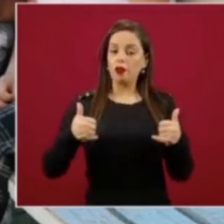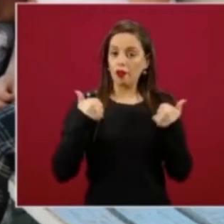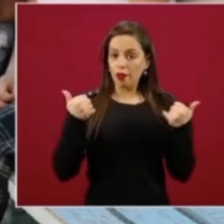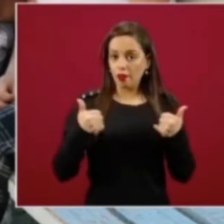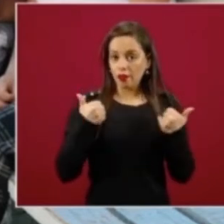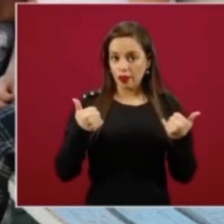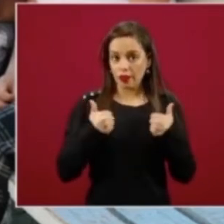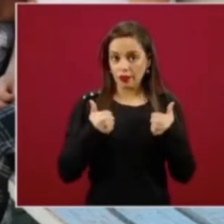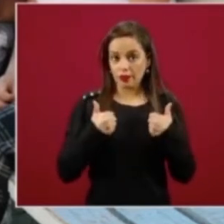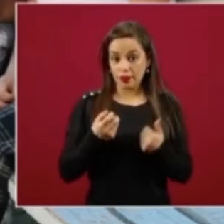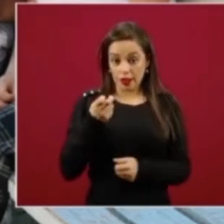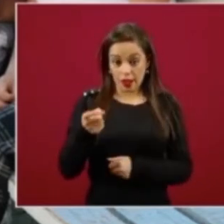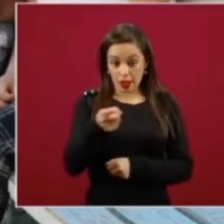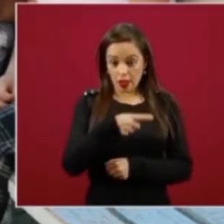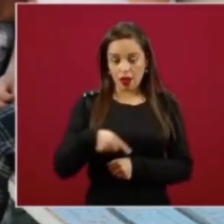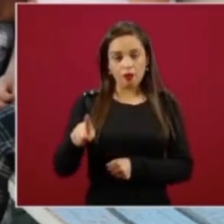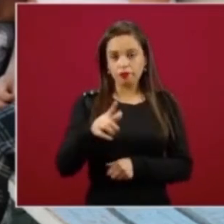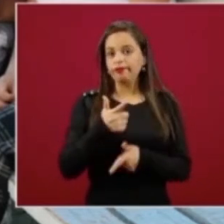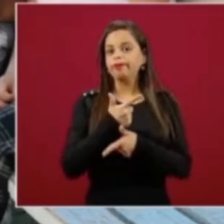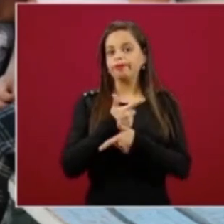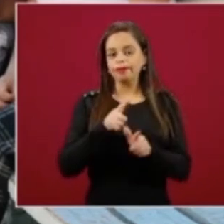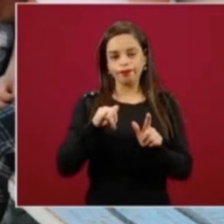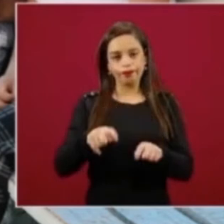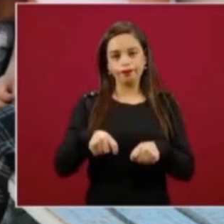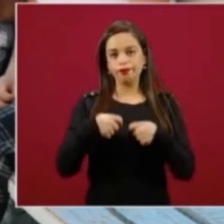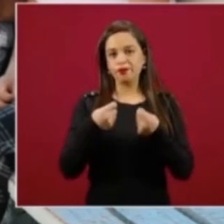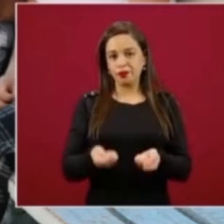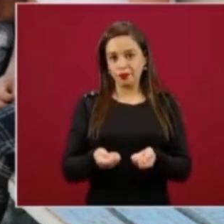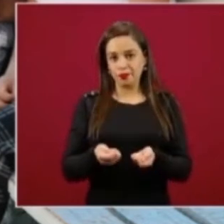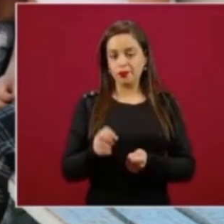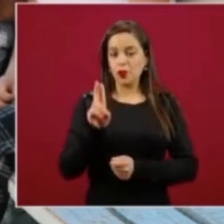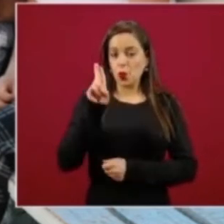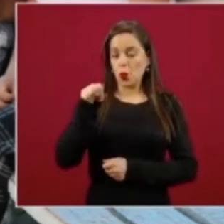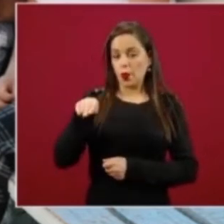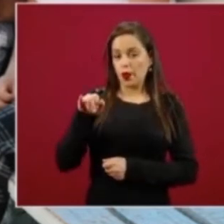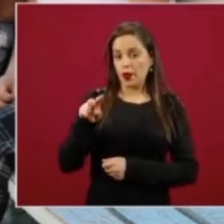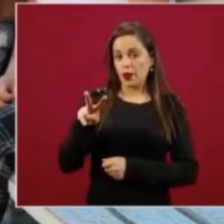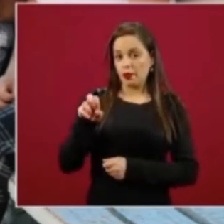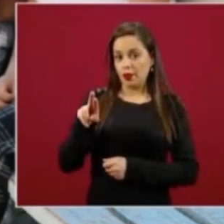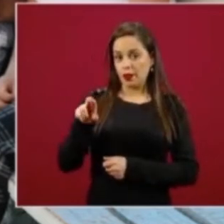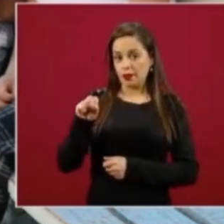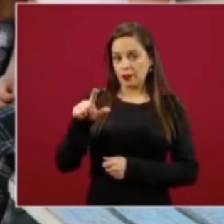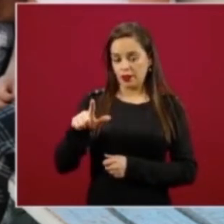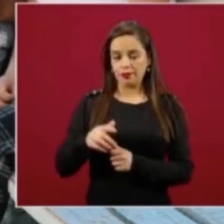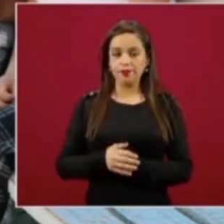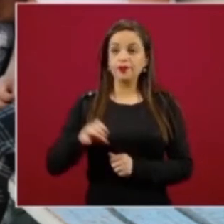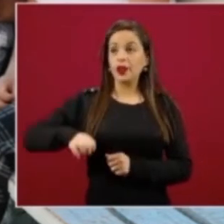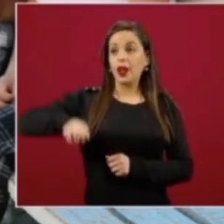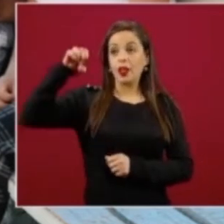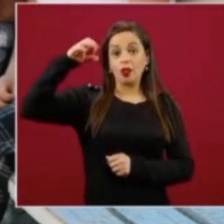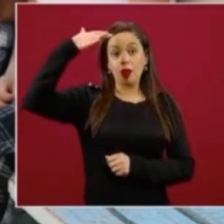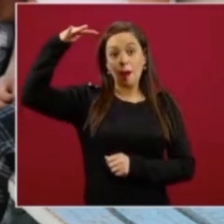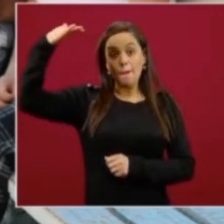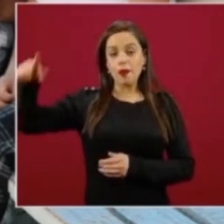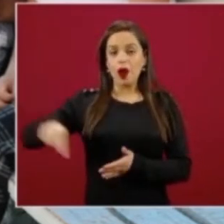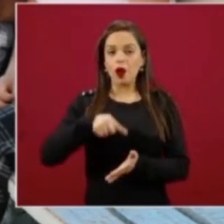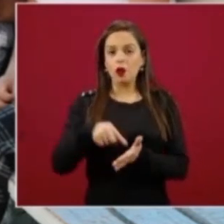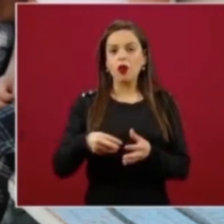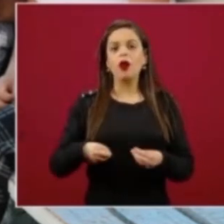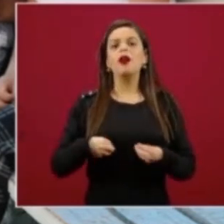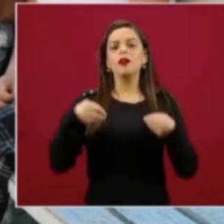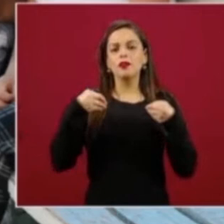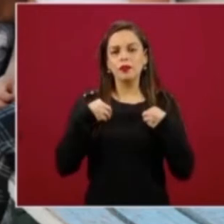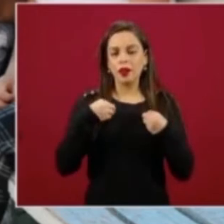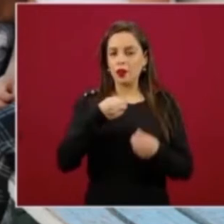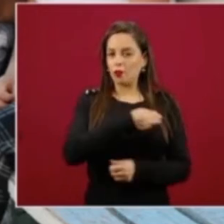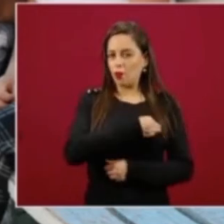es universal, también para los adultos mayores que viven en municipios de alta